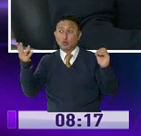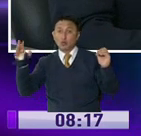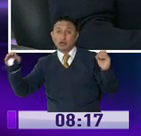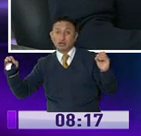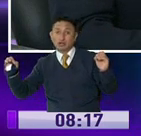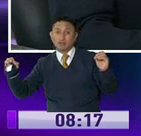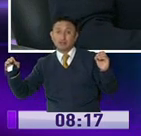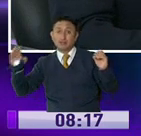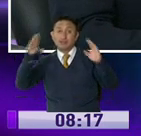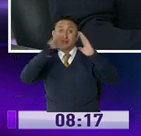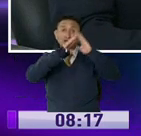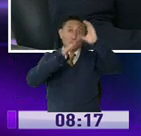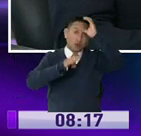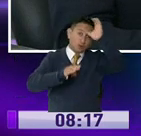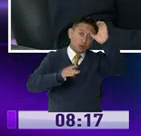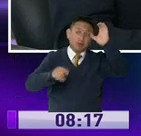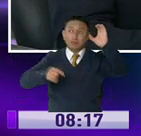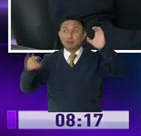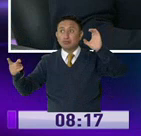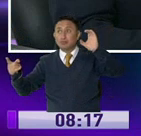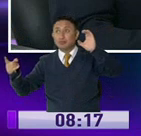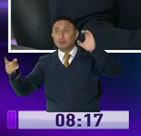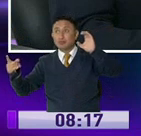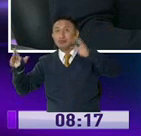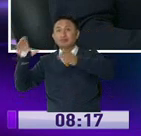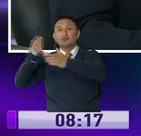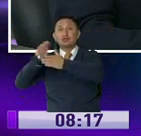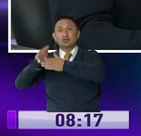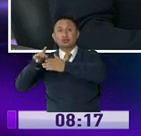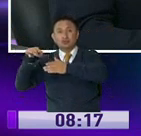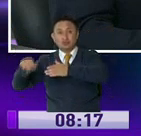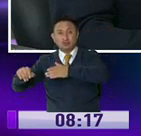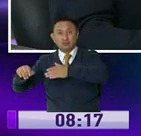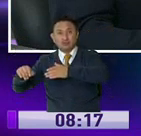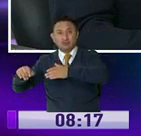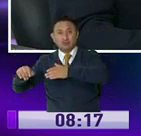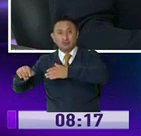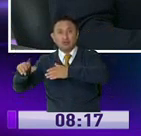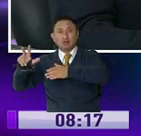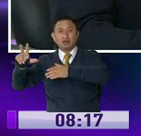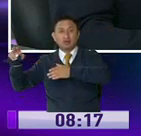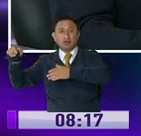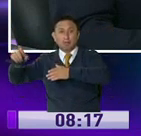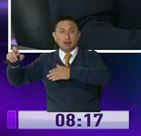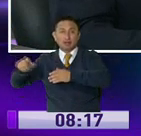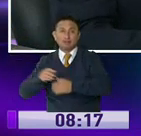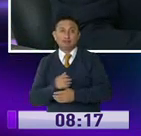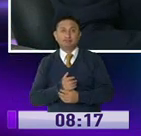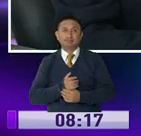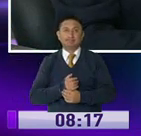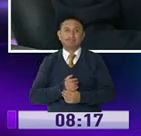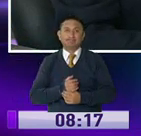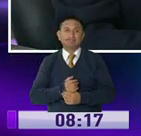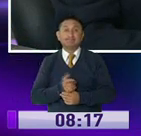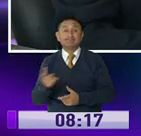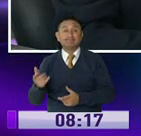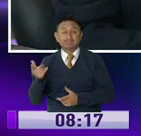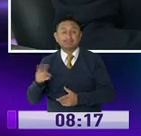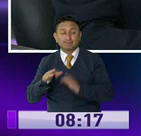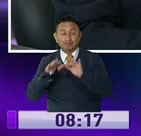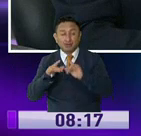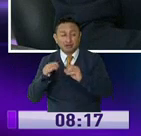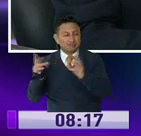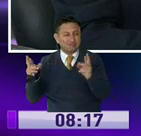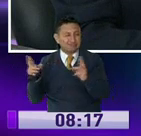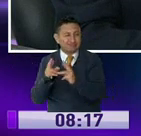el de la Casa de la Cultura y en el del Centro Histórico como tal, en el Cesario, estamos con 30 personas más. Señora Secretaria, rápidamente